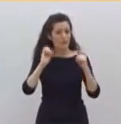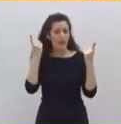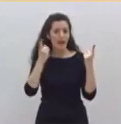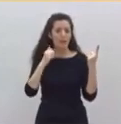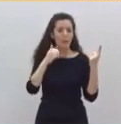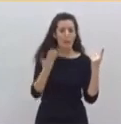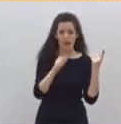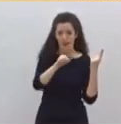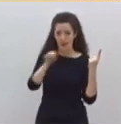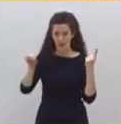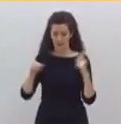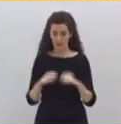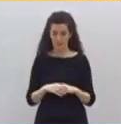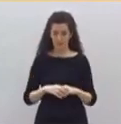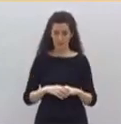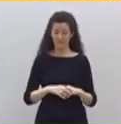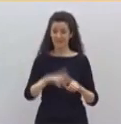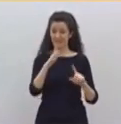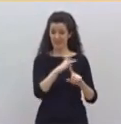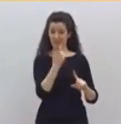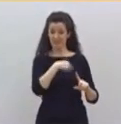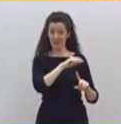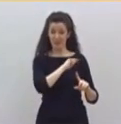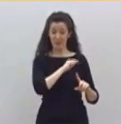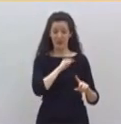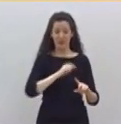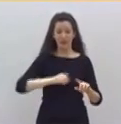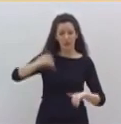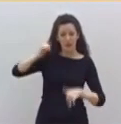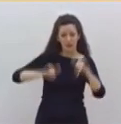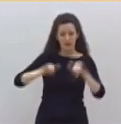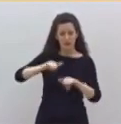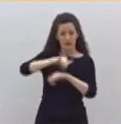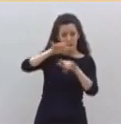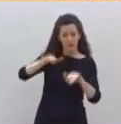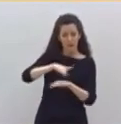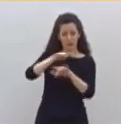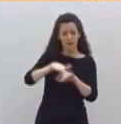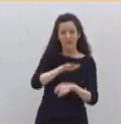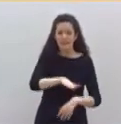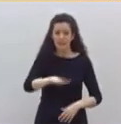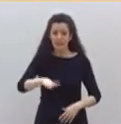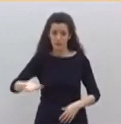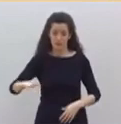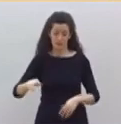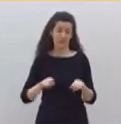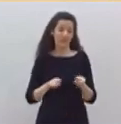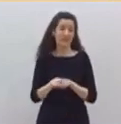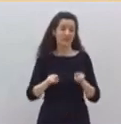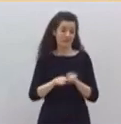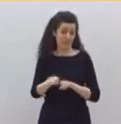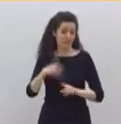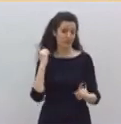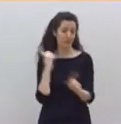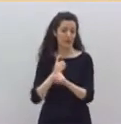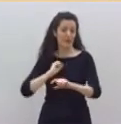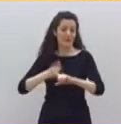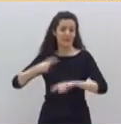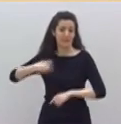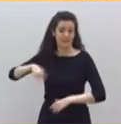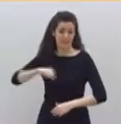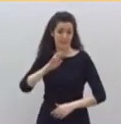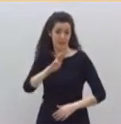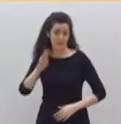nuestros hijos criticando a expresidentes del Gobierno de mi partido? ¿O por qué tiene usted miembros del Gobierno que amenazan a medios de